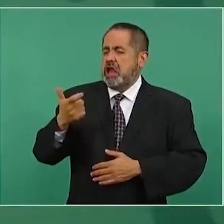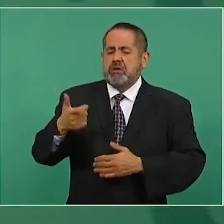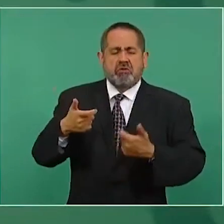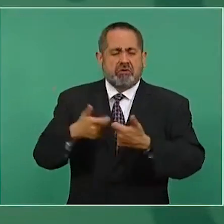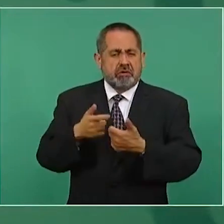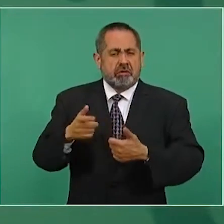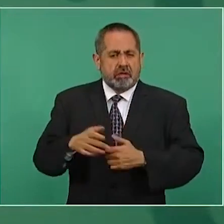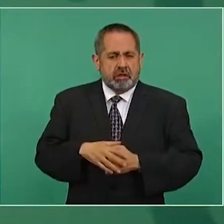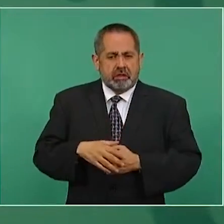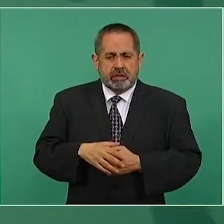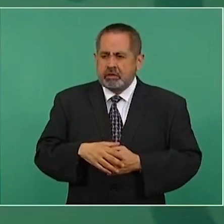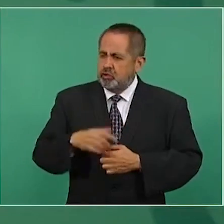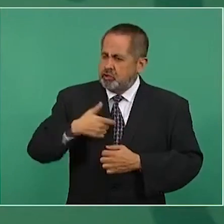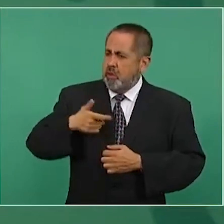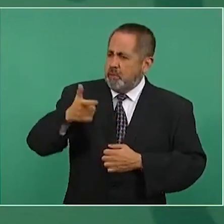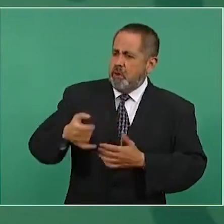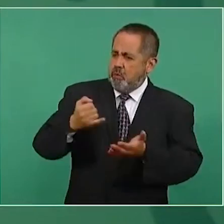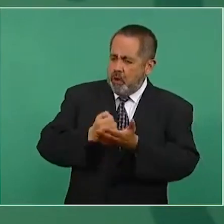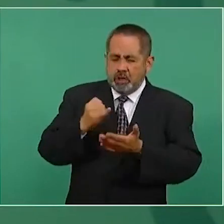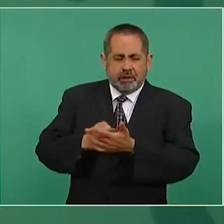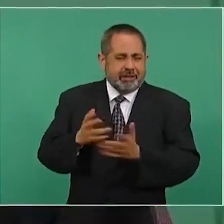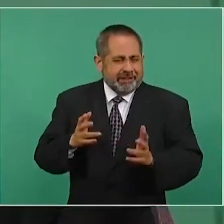son nuestros impuestos.